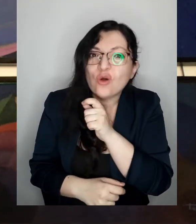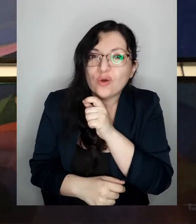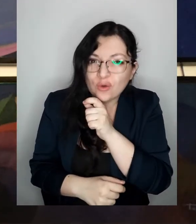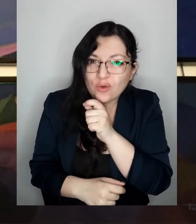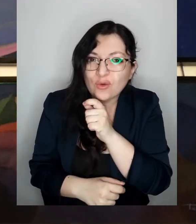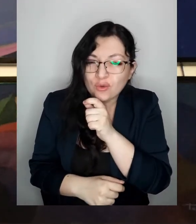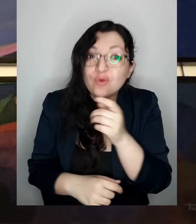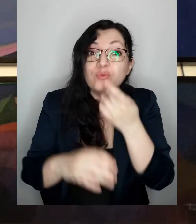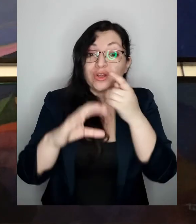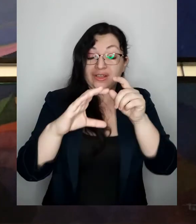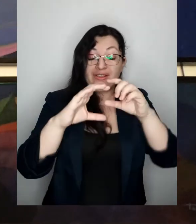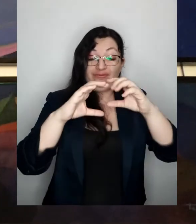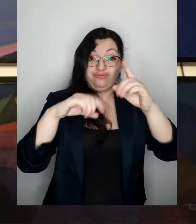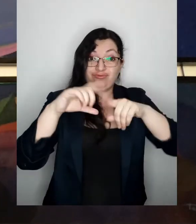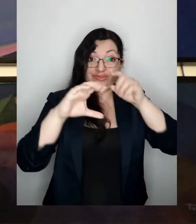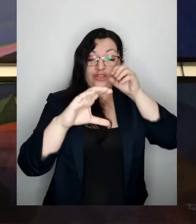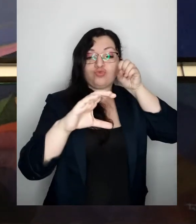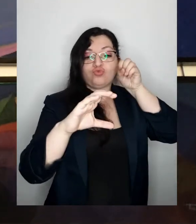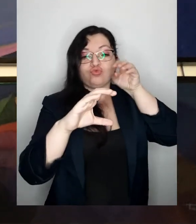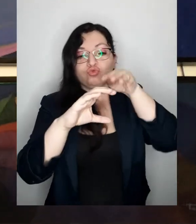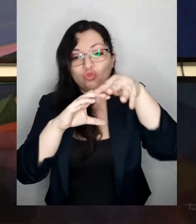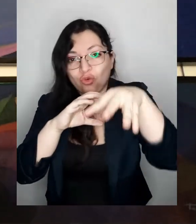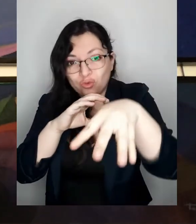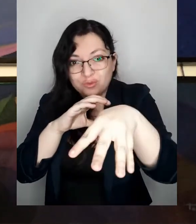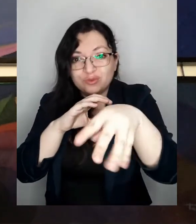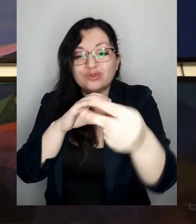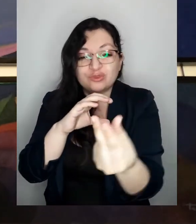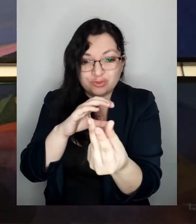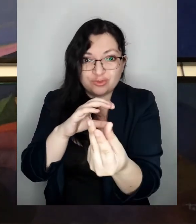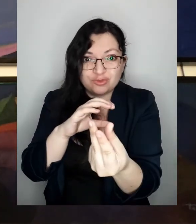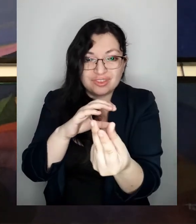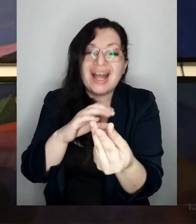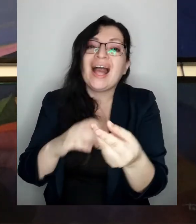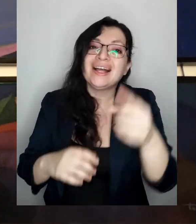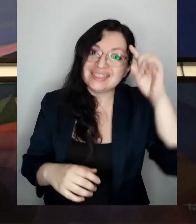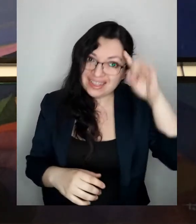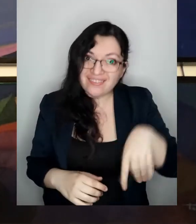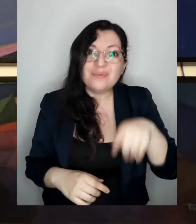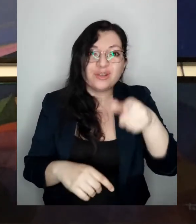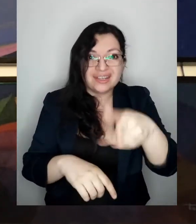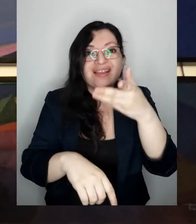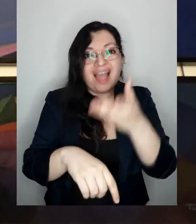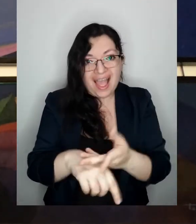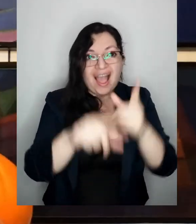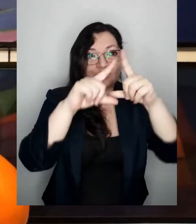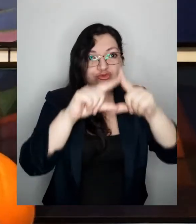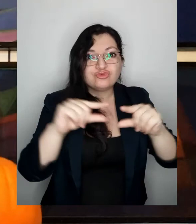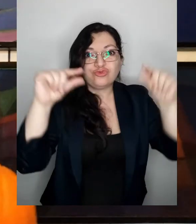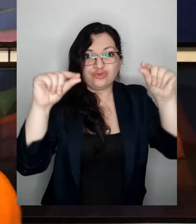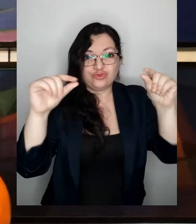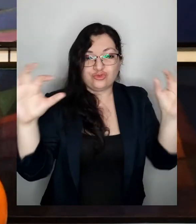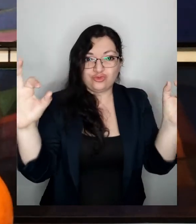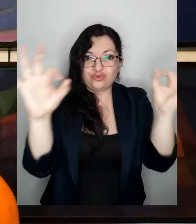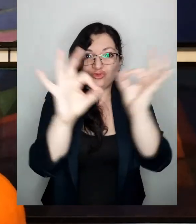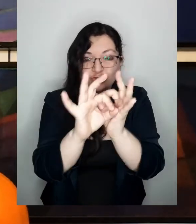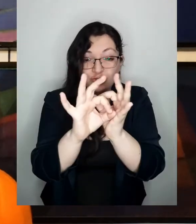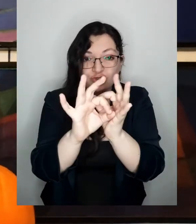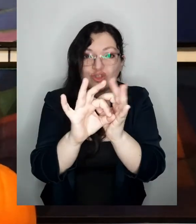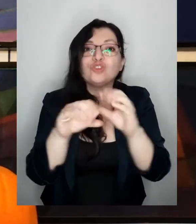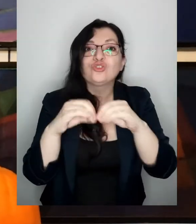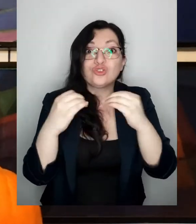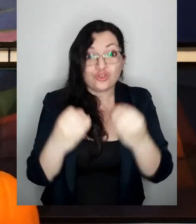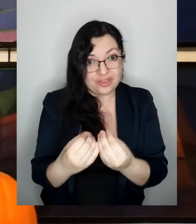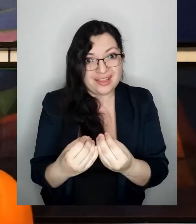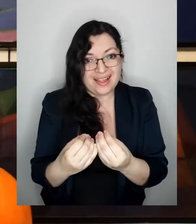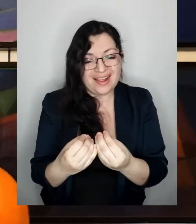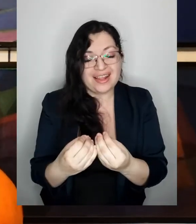atraviesa la atmósfera de la tierra y de esta forma sabemos que tenemos un eclipse lunar total ahora sabemos que un